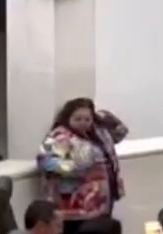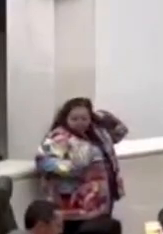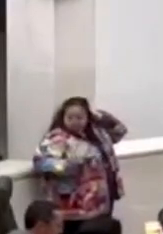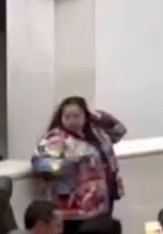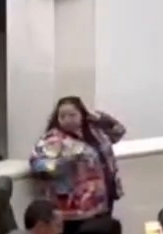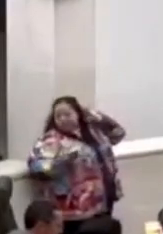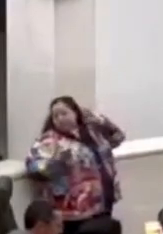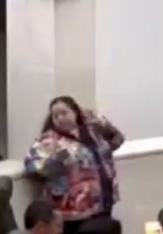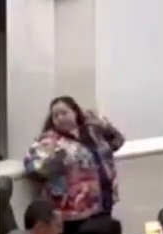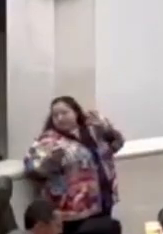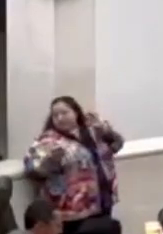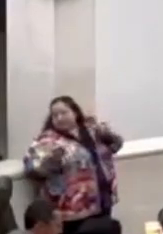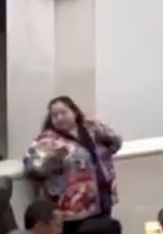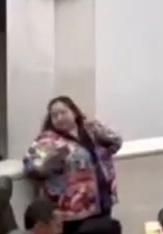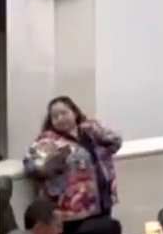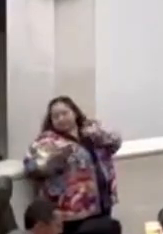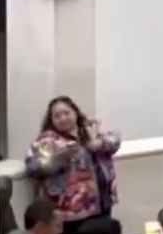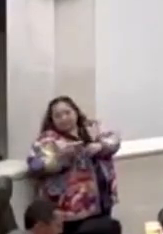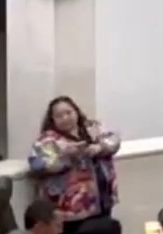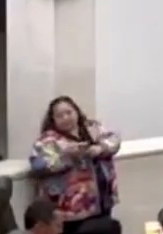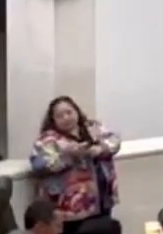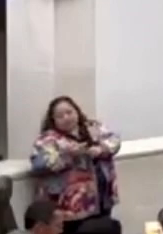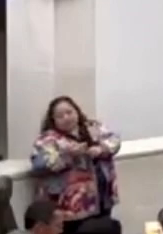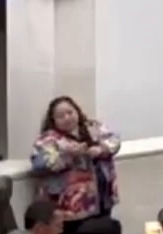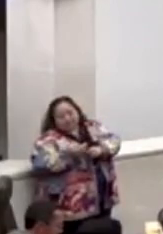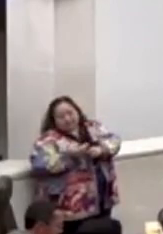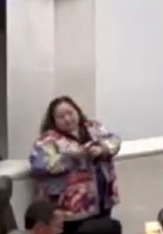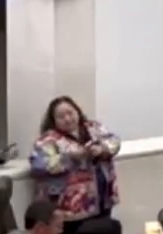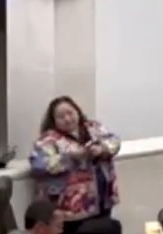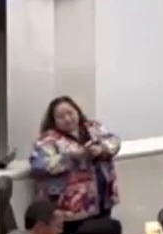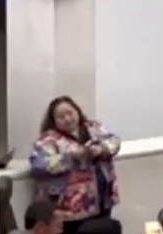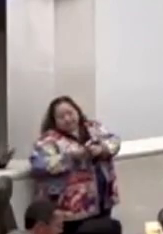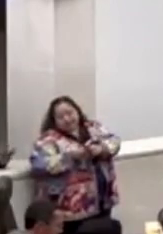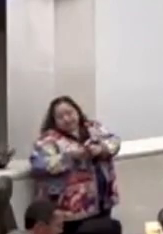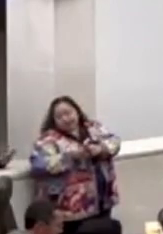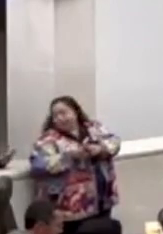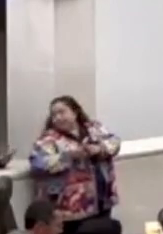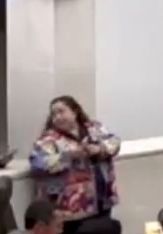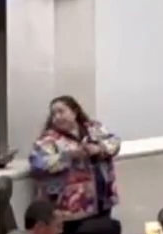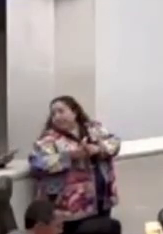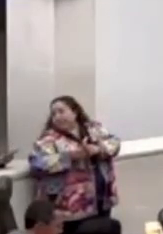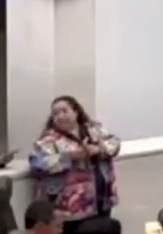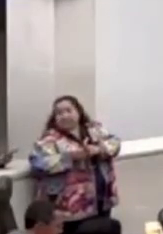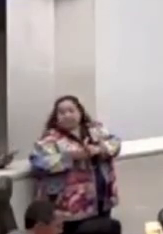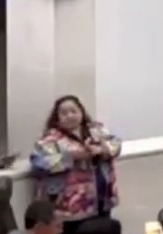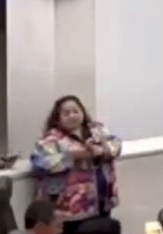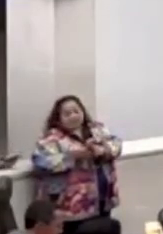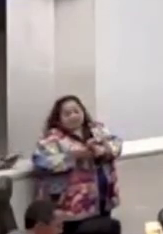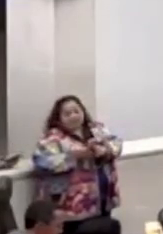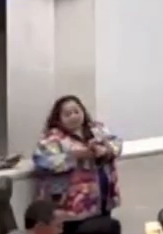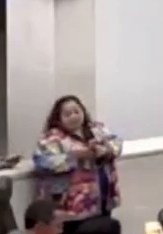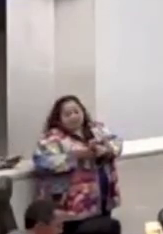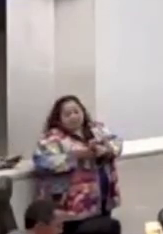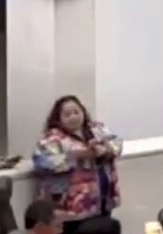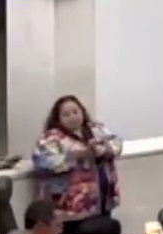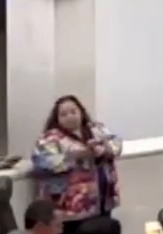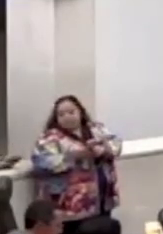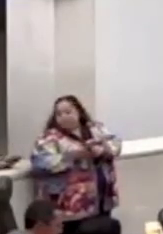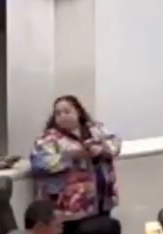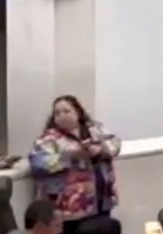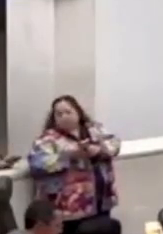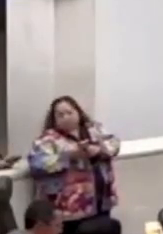significativamente a las causas de nuestra sociedad potosina y de nuestro pueblo mexicano.